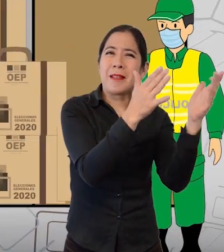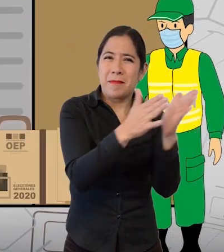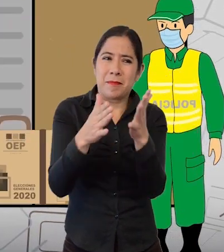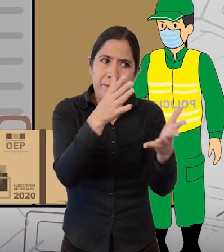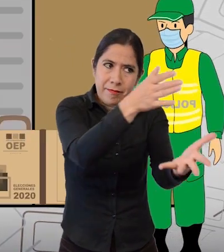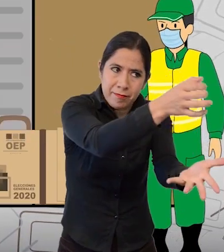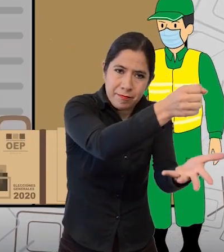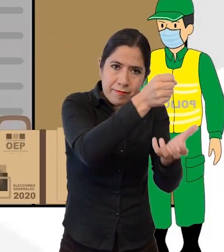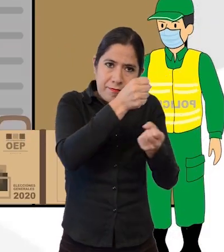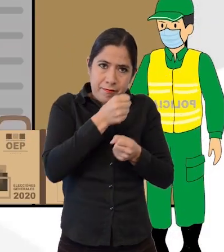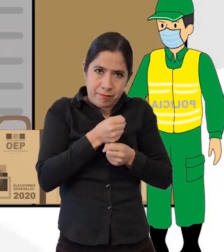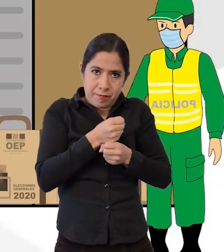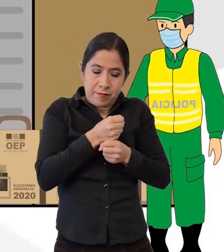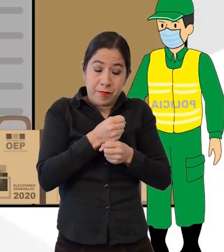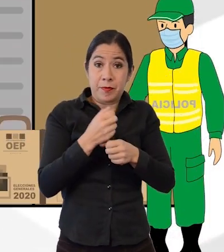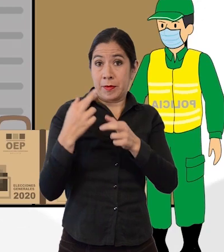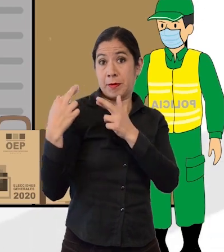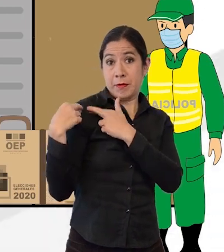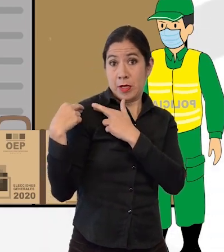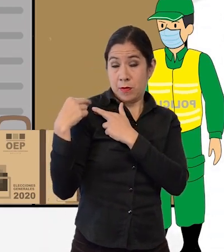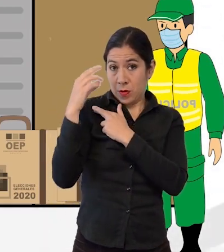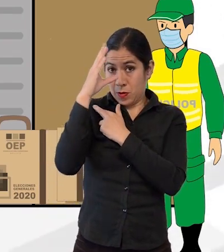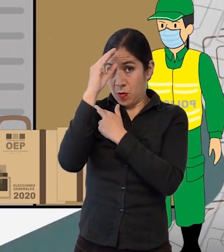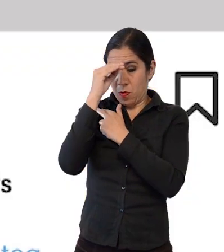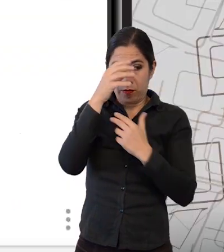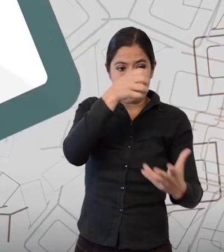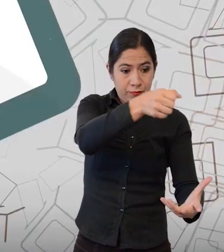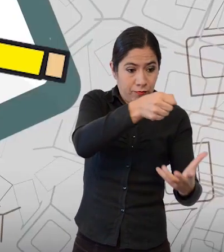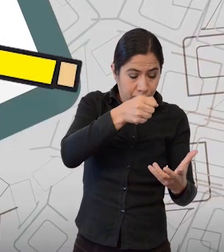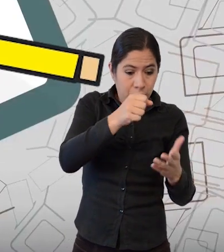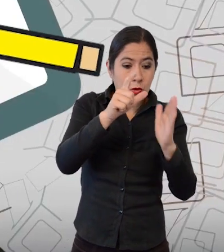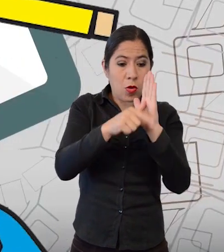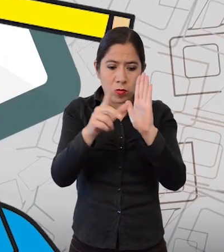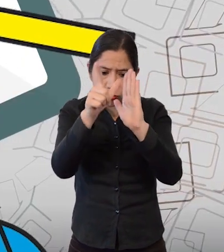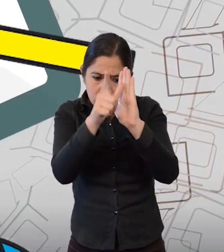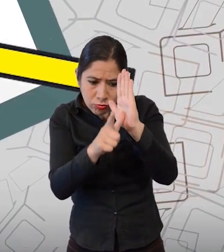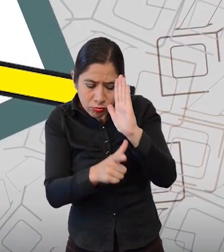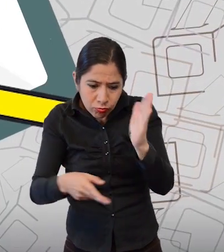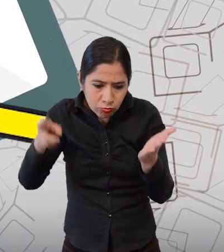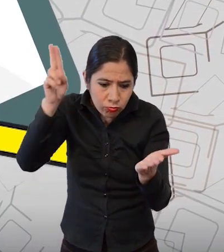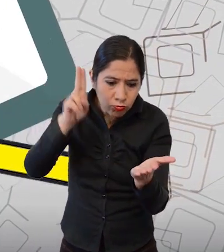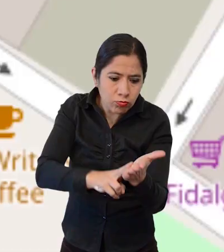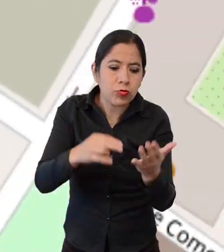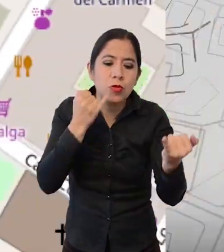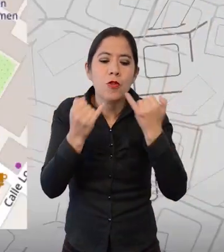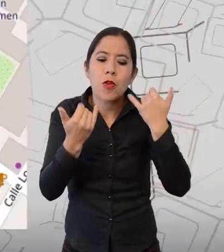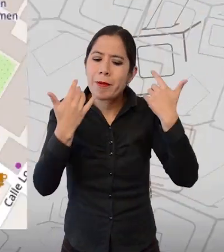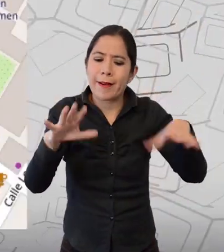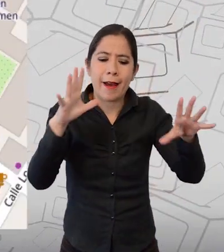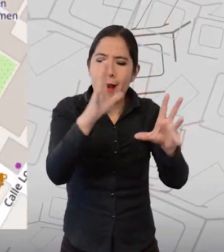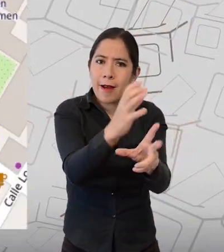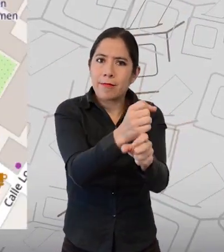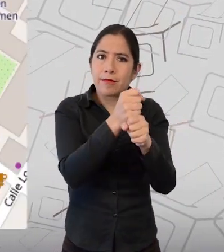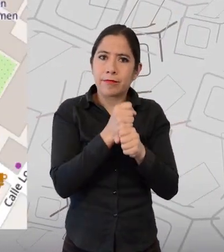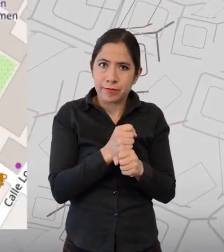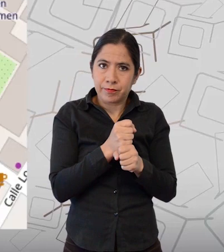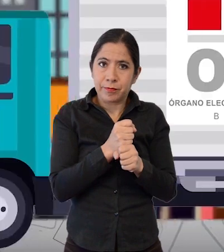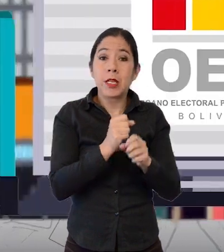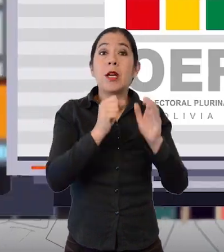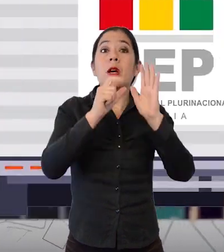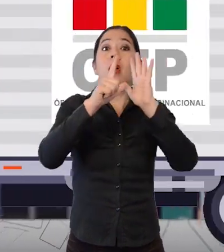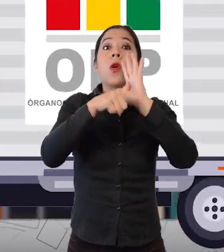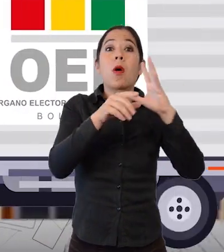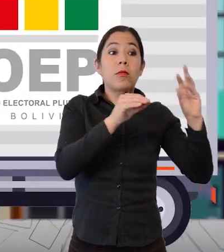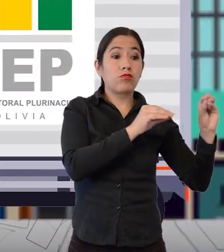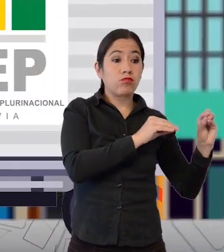El notario electoral realizará el registro del recojo al sistema de monitoreo. Se